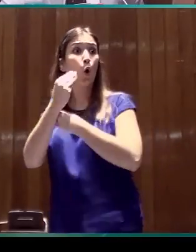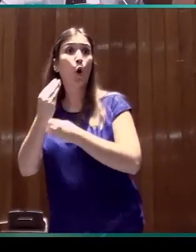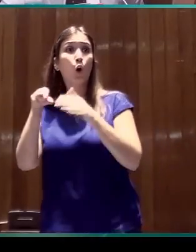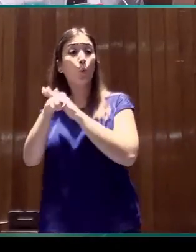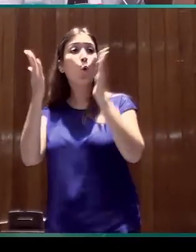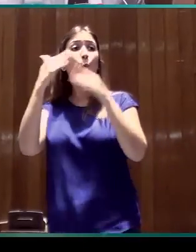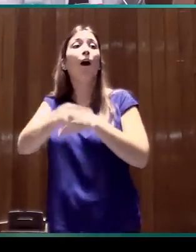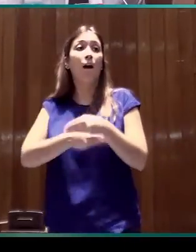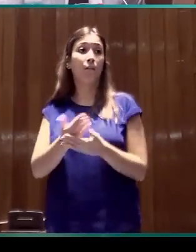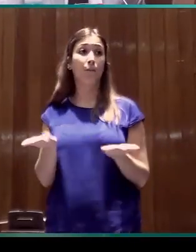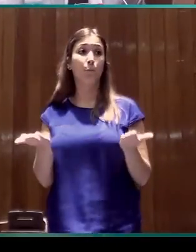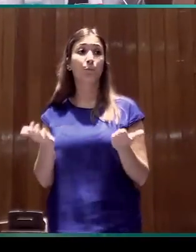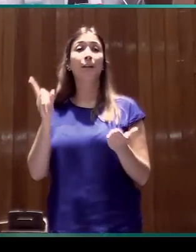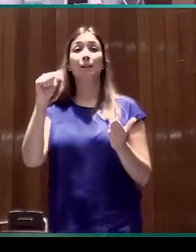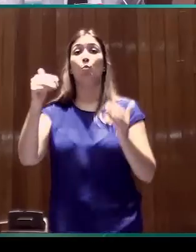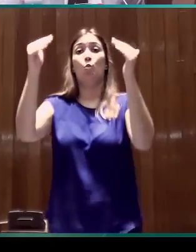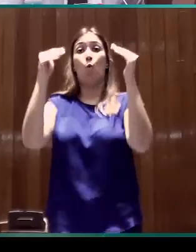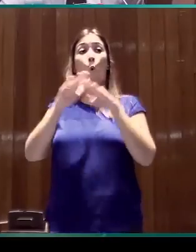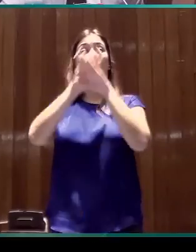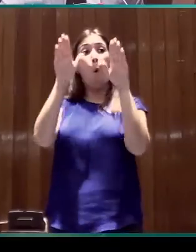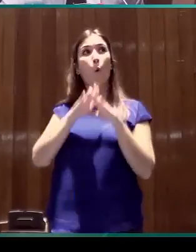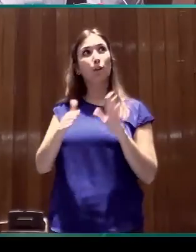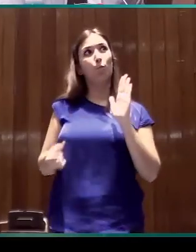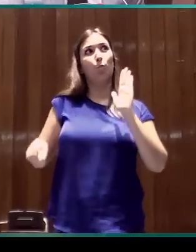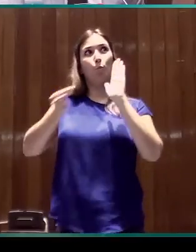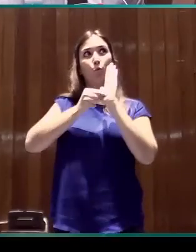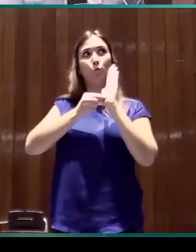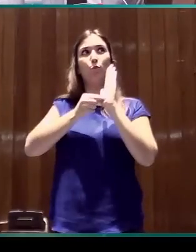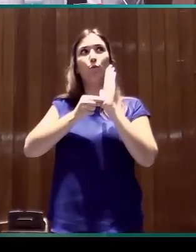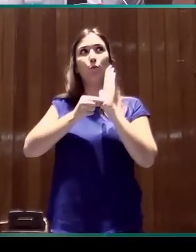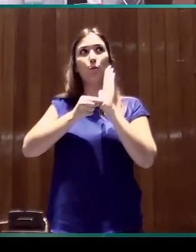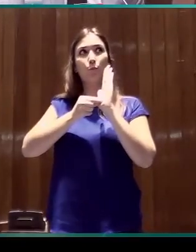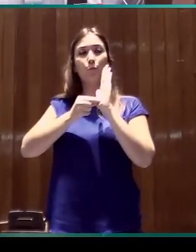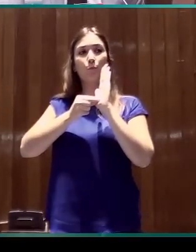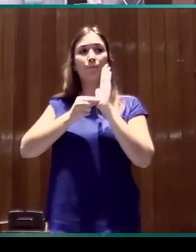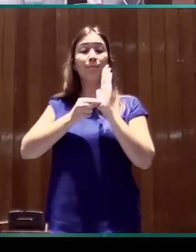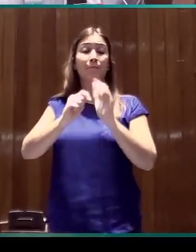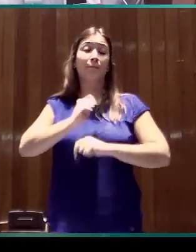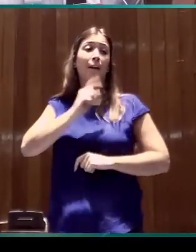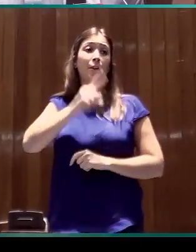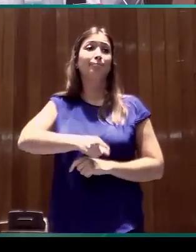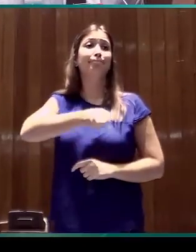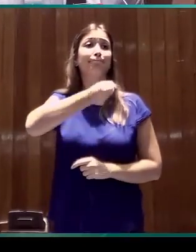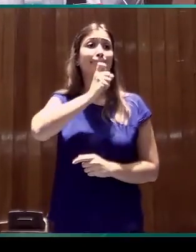Además, un último punto de partida, digamos, que dificulta a veces